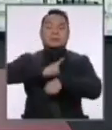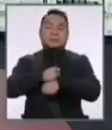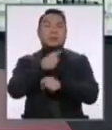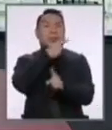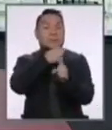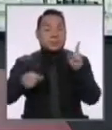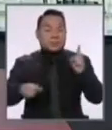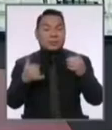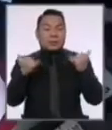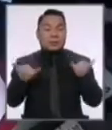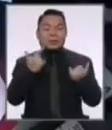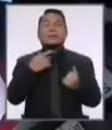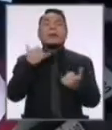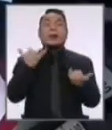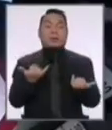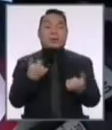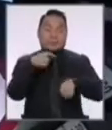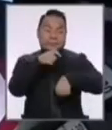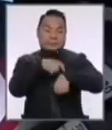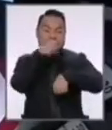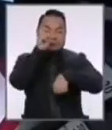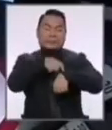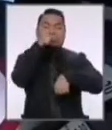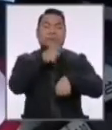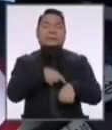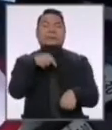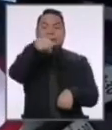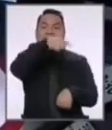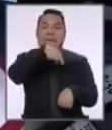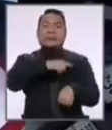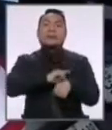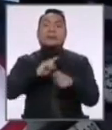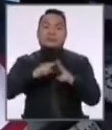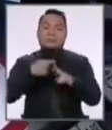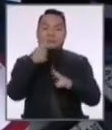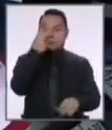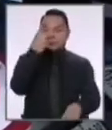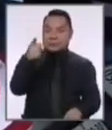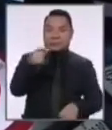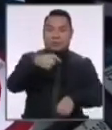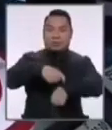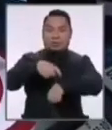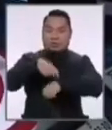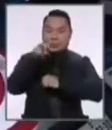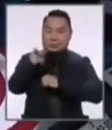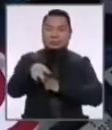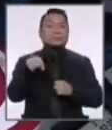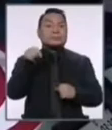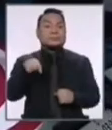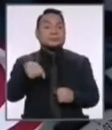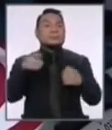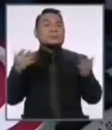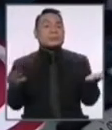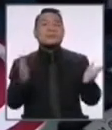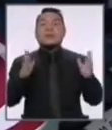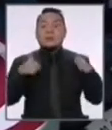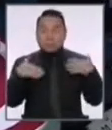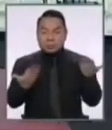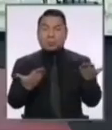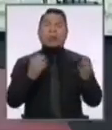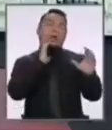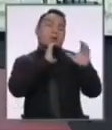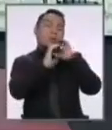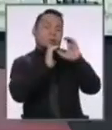y medio. Vamos a calidar en este momento los cronómetros. Ustedes los tienen a la vista. Pero la idea de este bloque es que podamos